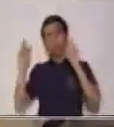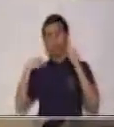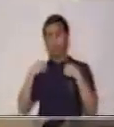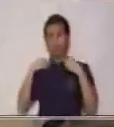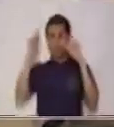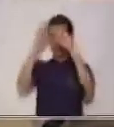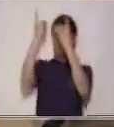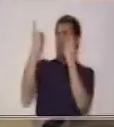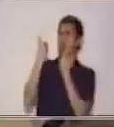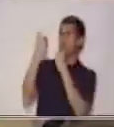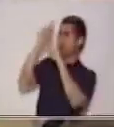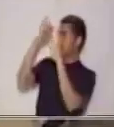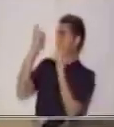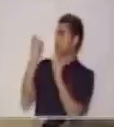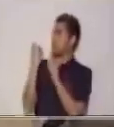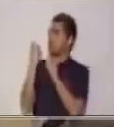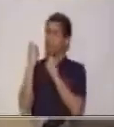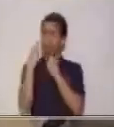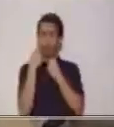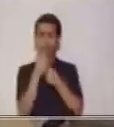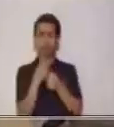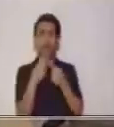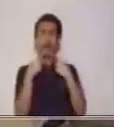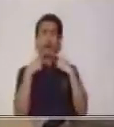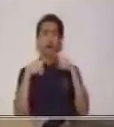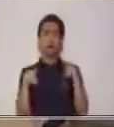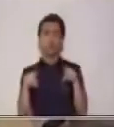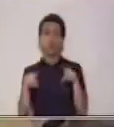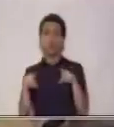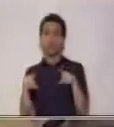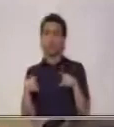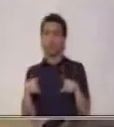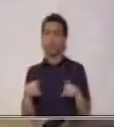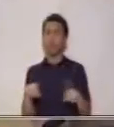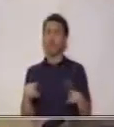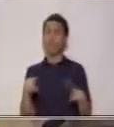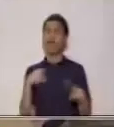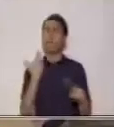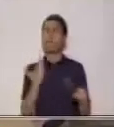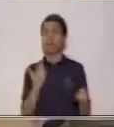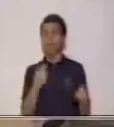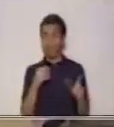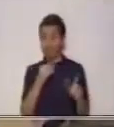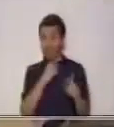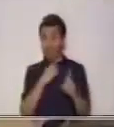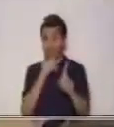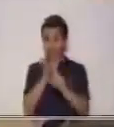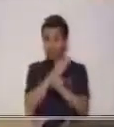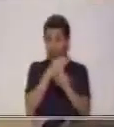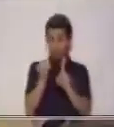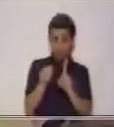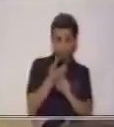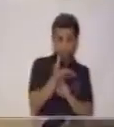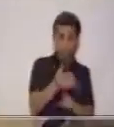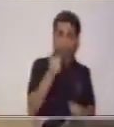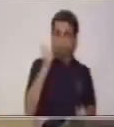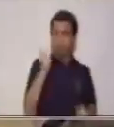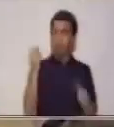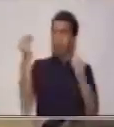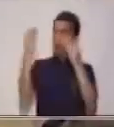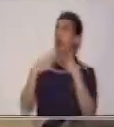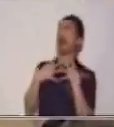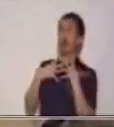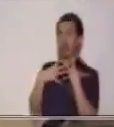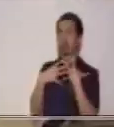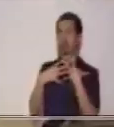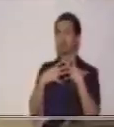realmente la finalidad, que es convencerte, se ha logrado. Y es que todo